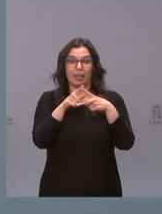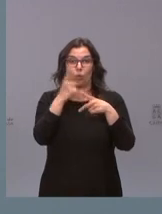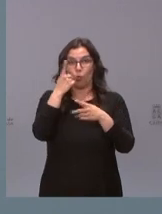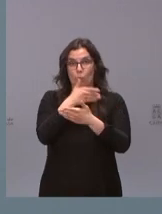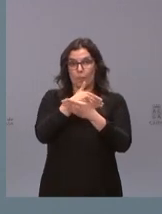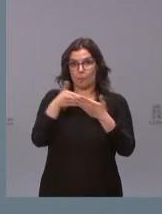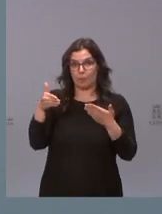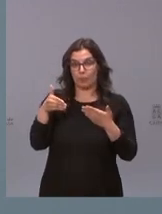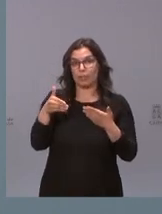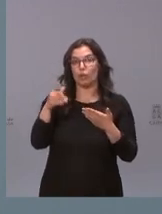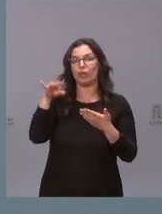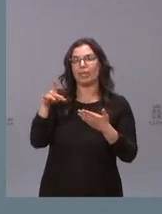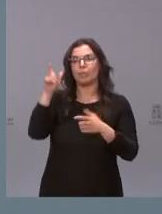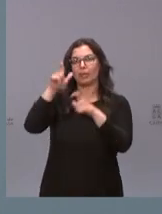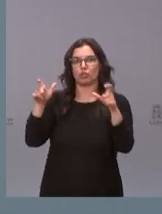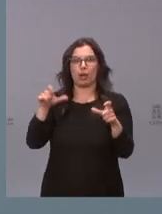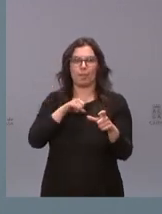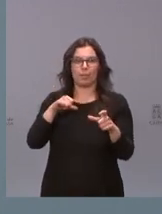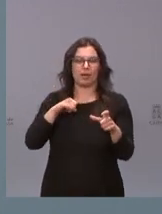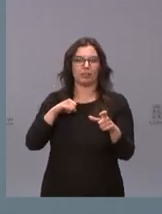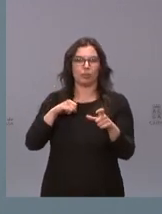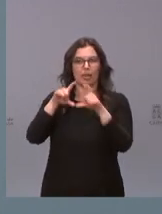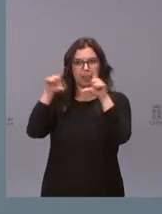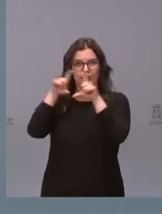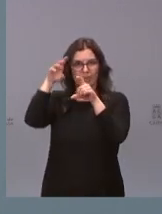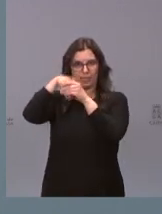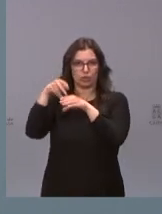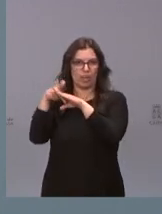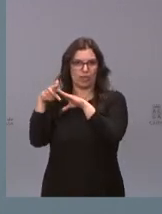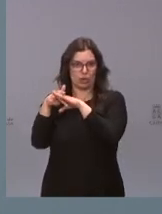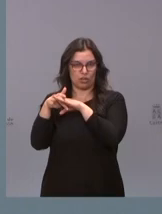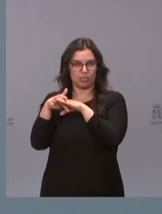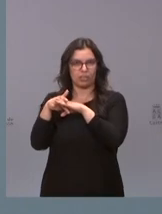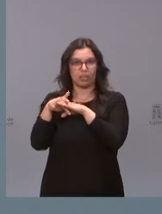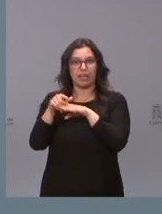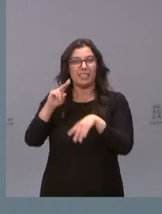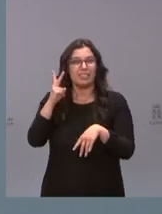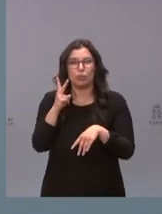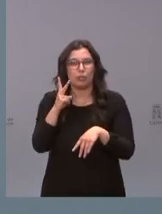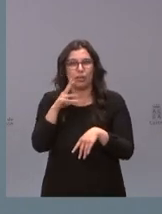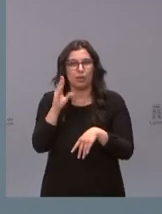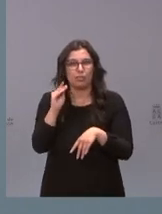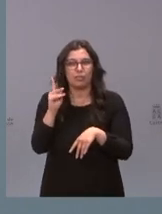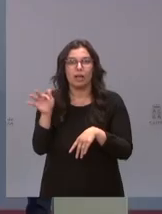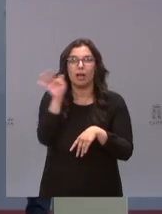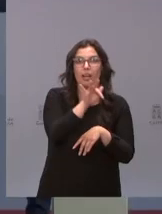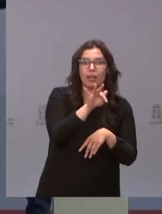ponen los inversores de Carrasco la segunda parte la verdad es que no le he entendido iba para mí